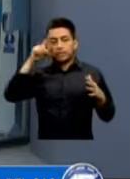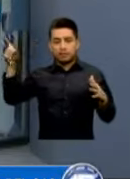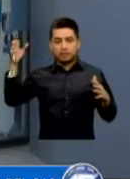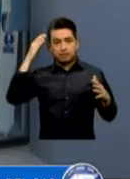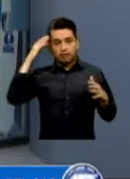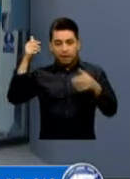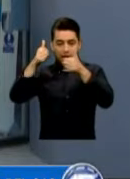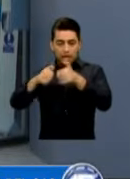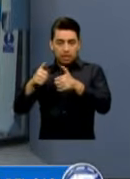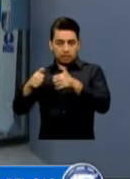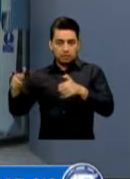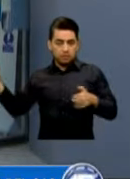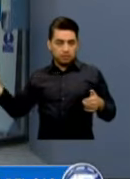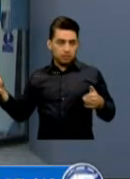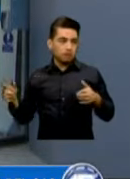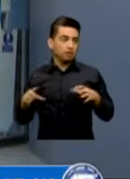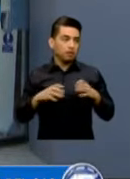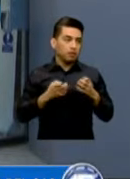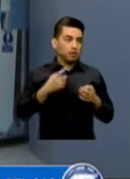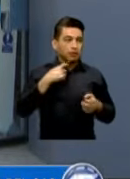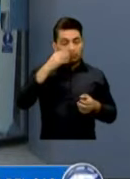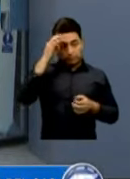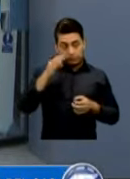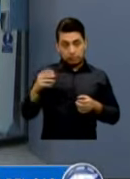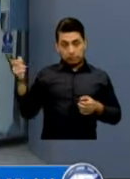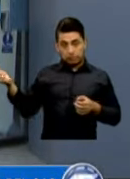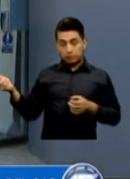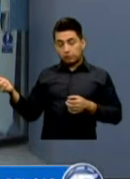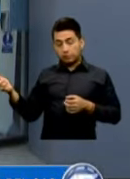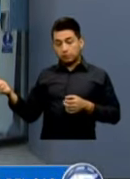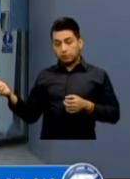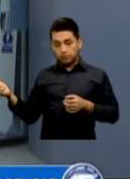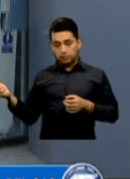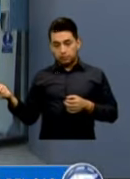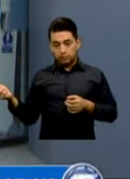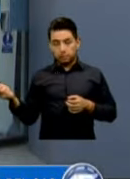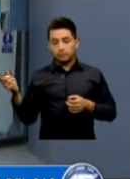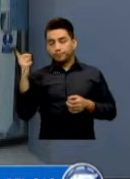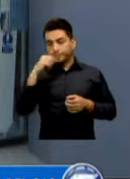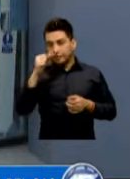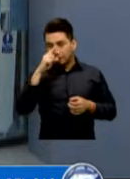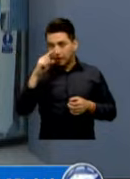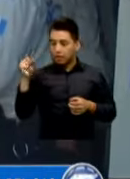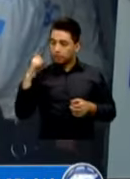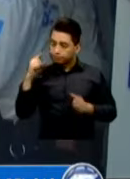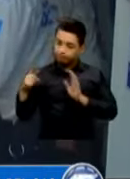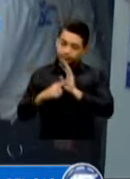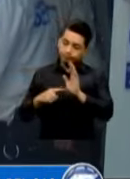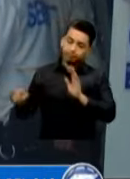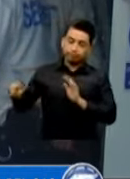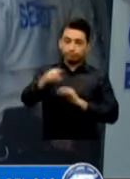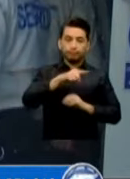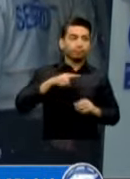La SAT Y Que Si Hay Algo Indebido Ahí La SAT Es Quien Va A Presentar Las Denuncias Al Respecto